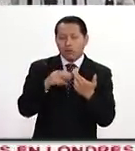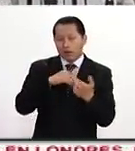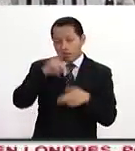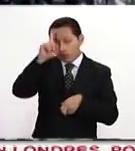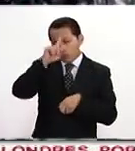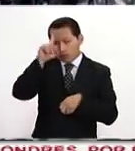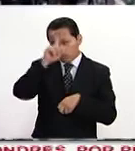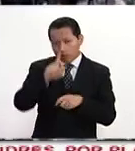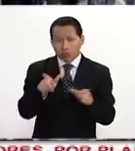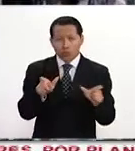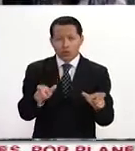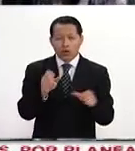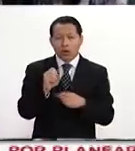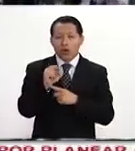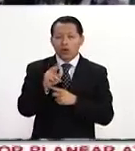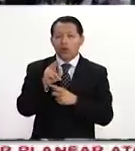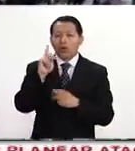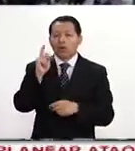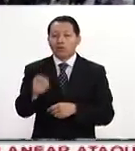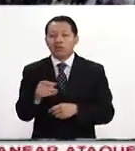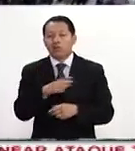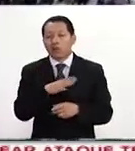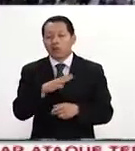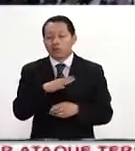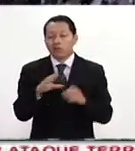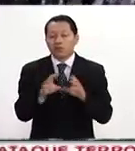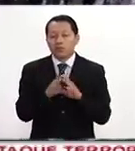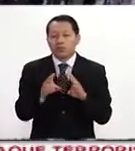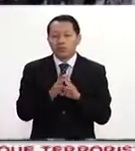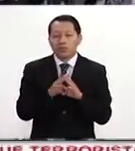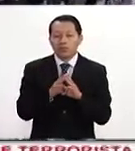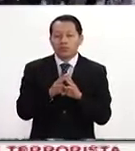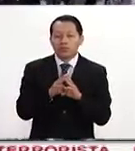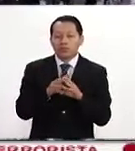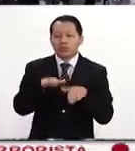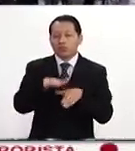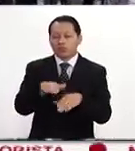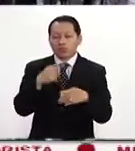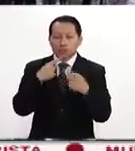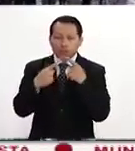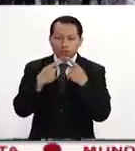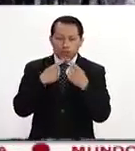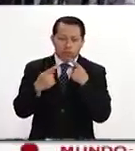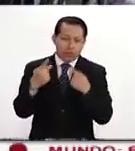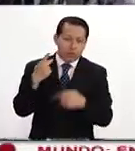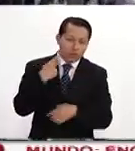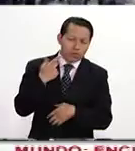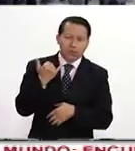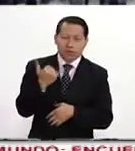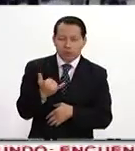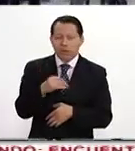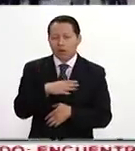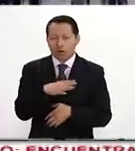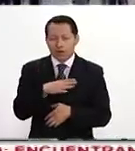Consejo de Seguridad de la ONU, pasara como una mención sobre el diálogo político y sobre